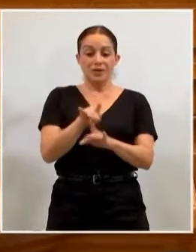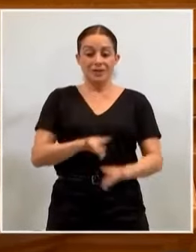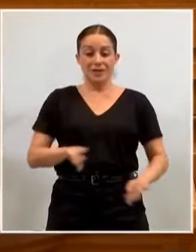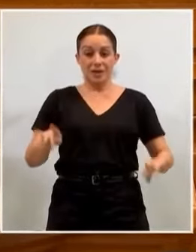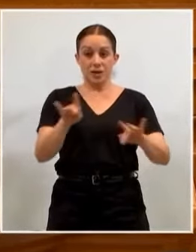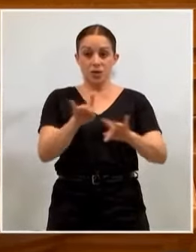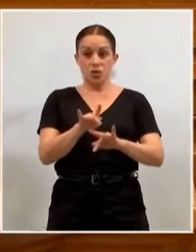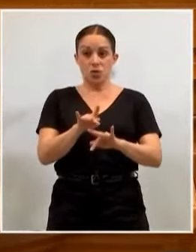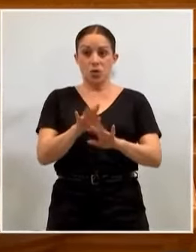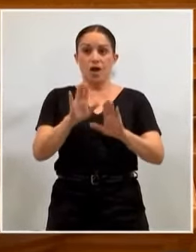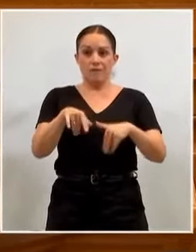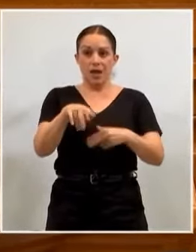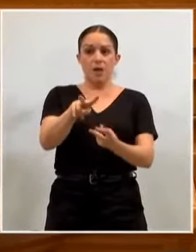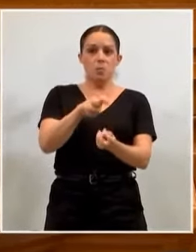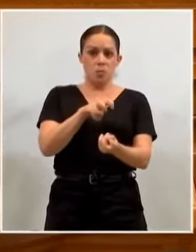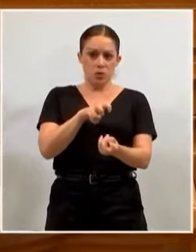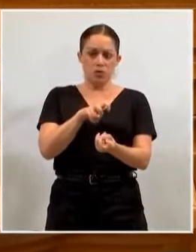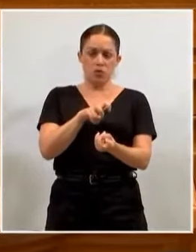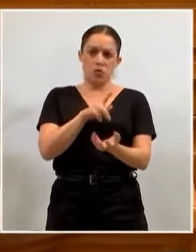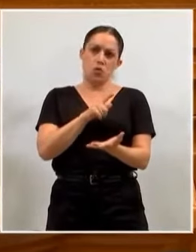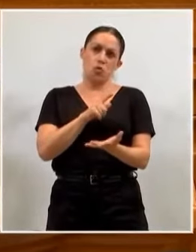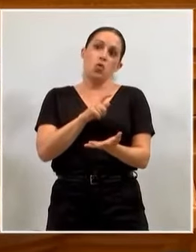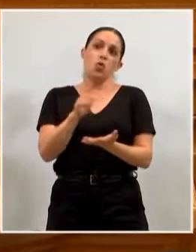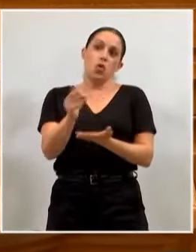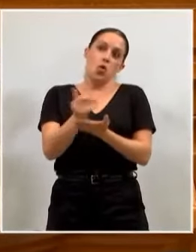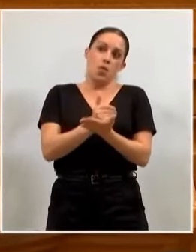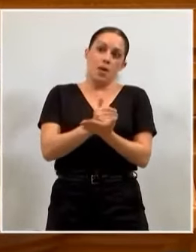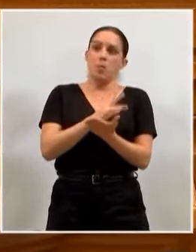cobramos impuestos, pero no los pagamos.